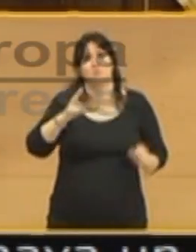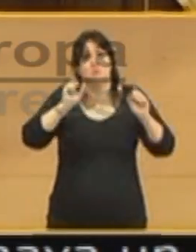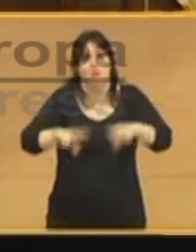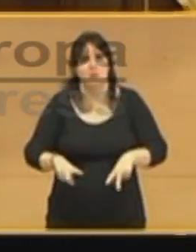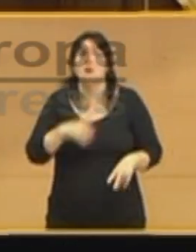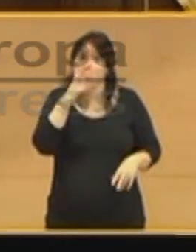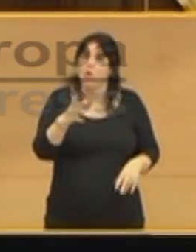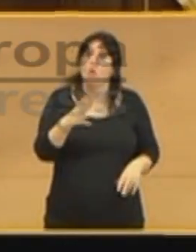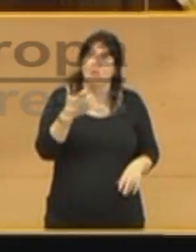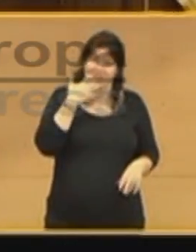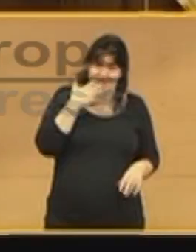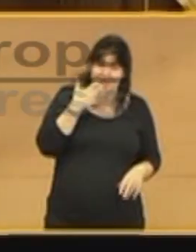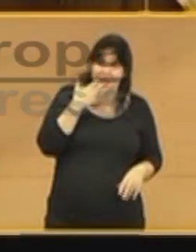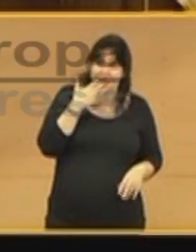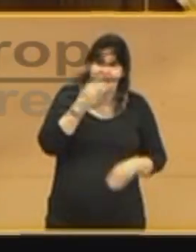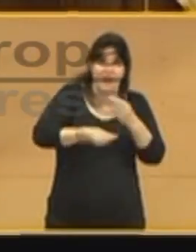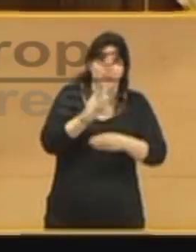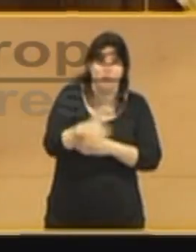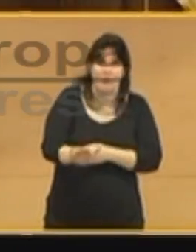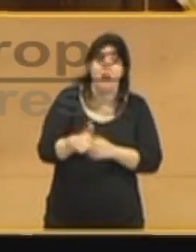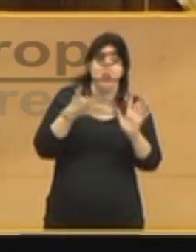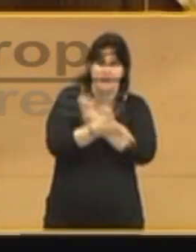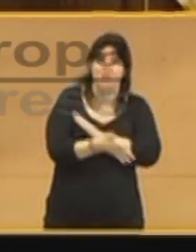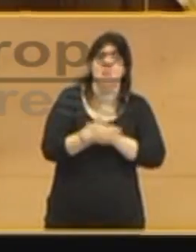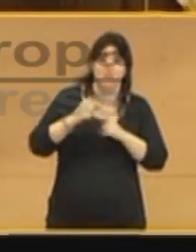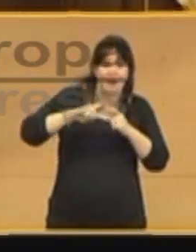siguientes elecciones, sino las siguientes generaciones. Muchas gracias.